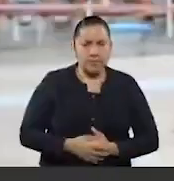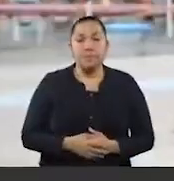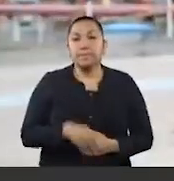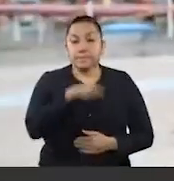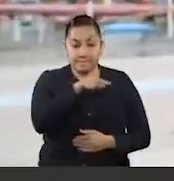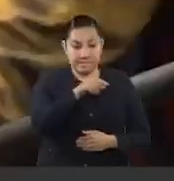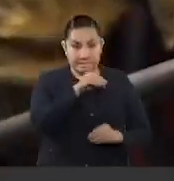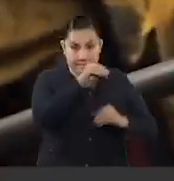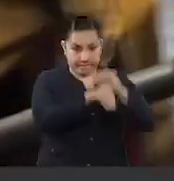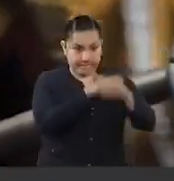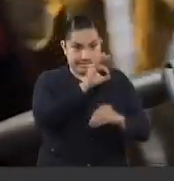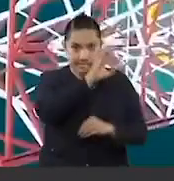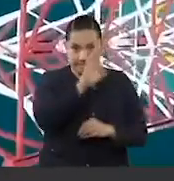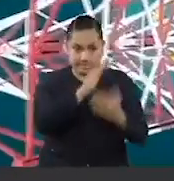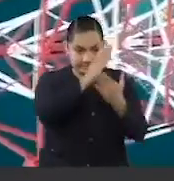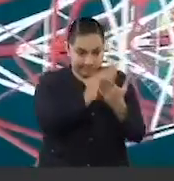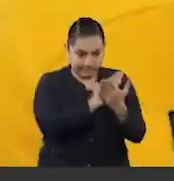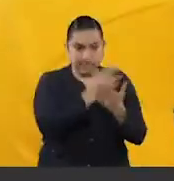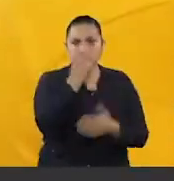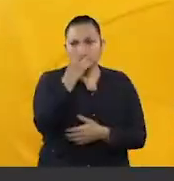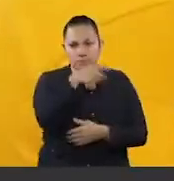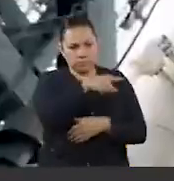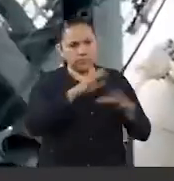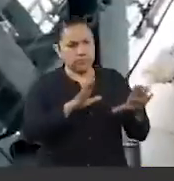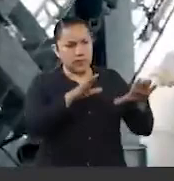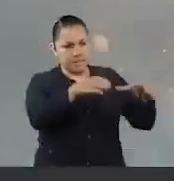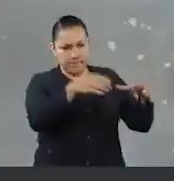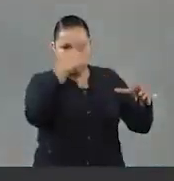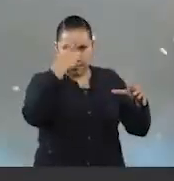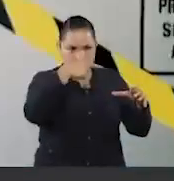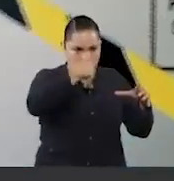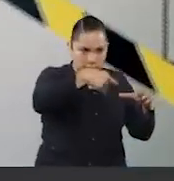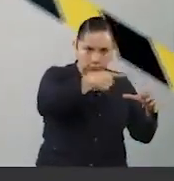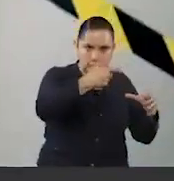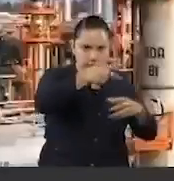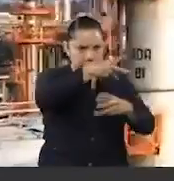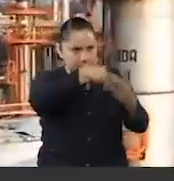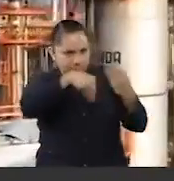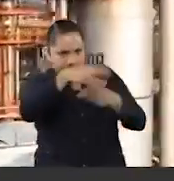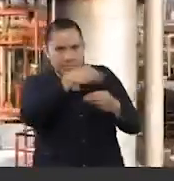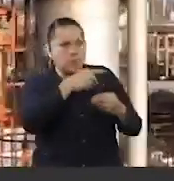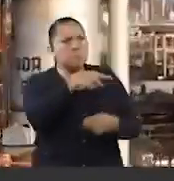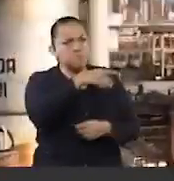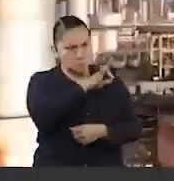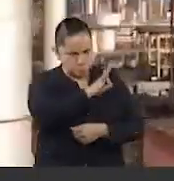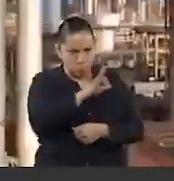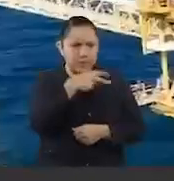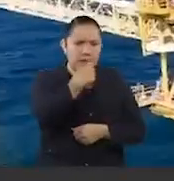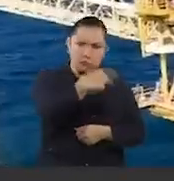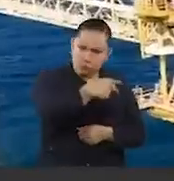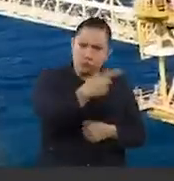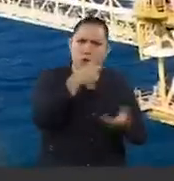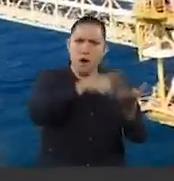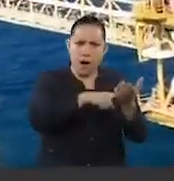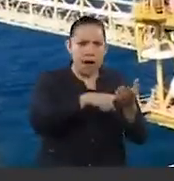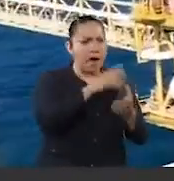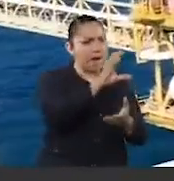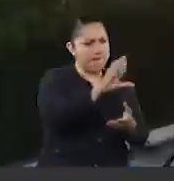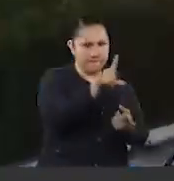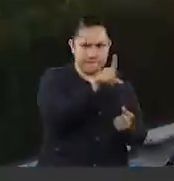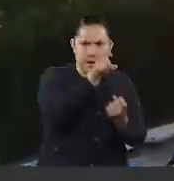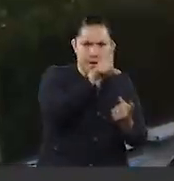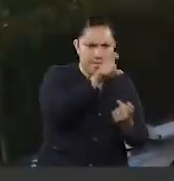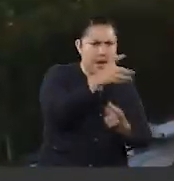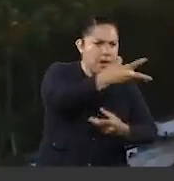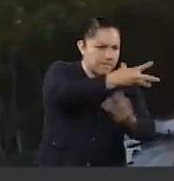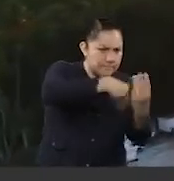permitirá quitar la carga a la empresa productiva del Estado para que pueda reinvertir y crecer la capacidad energética del país,